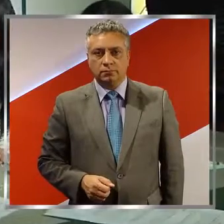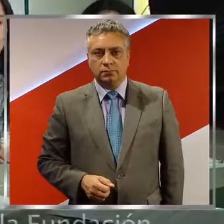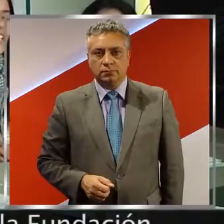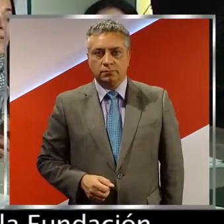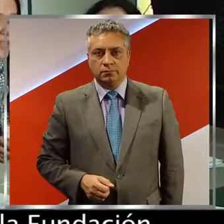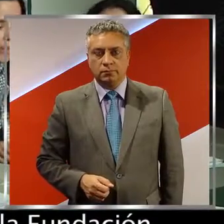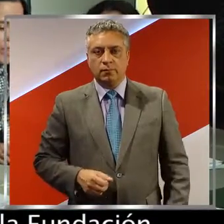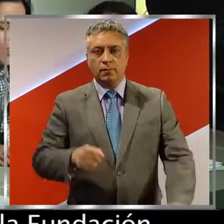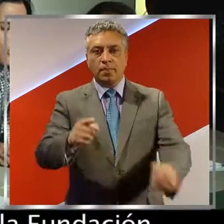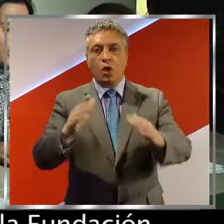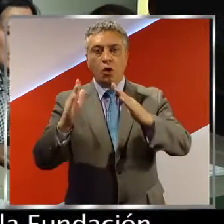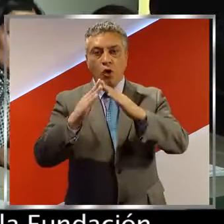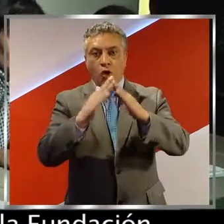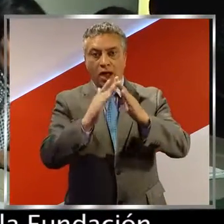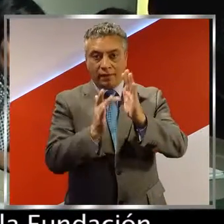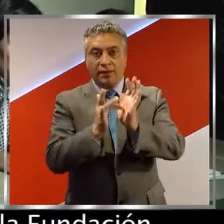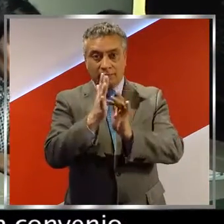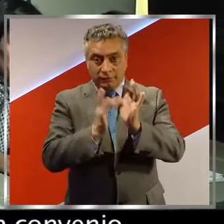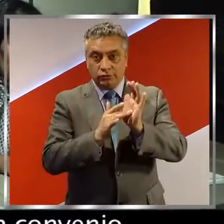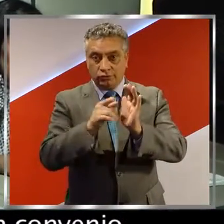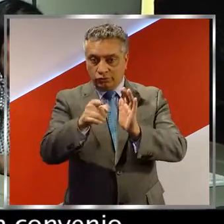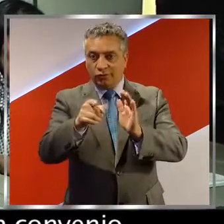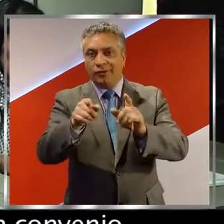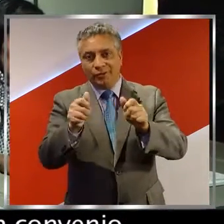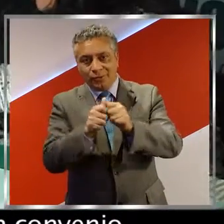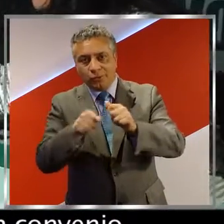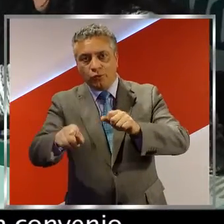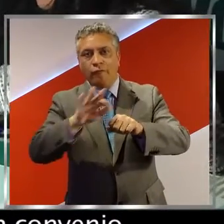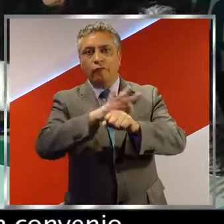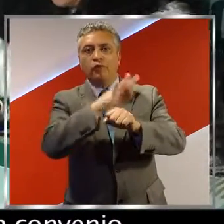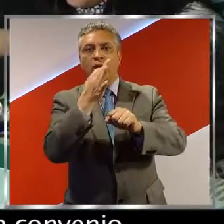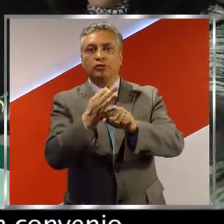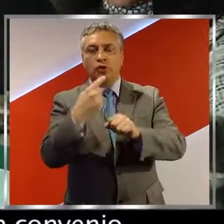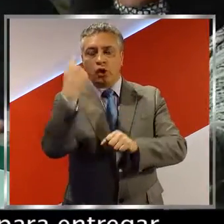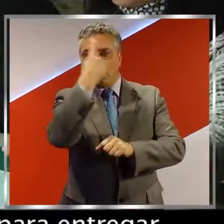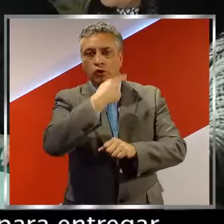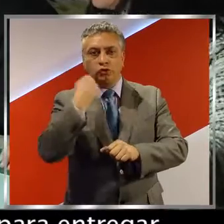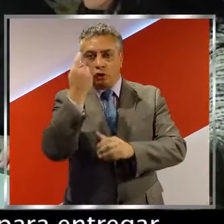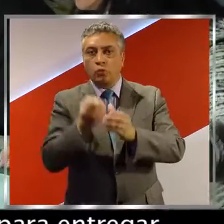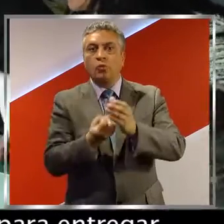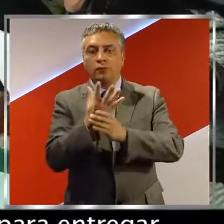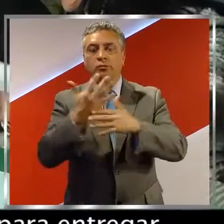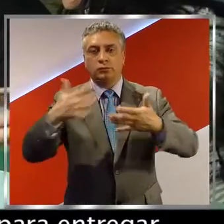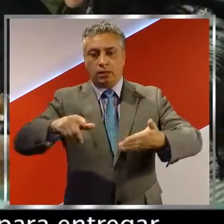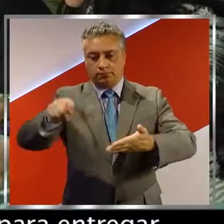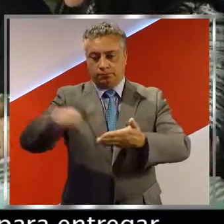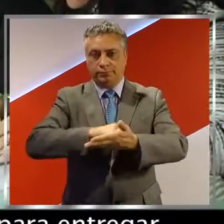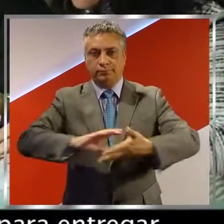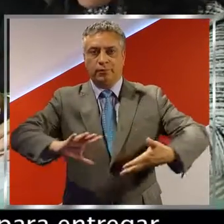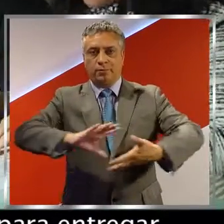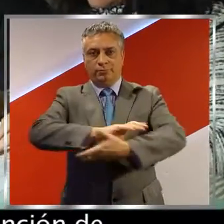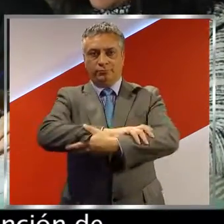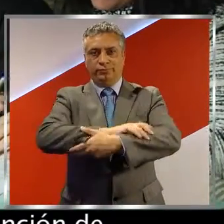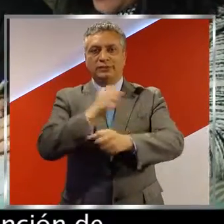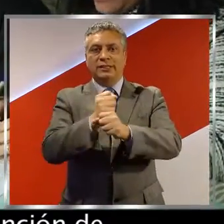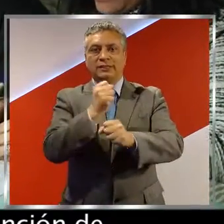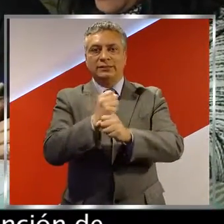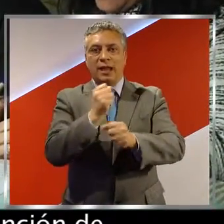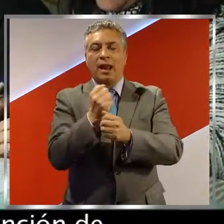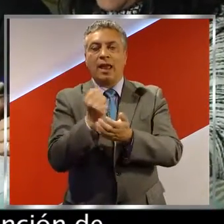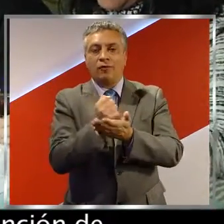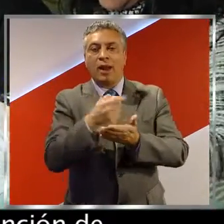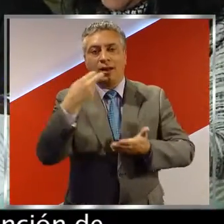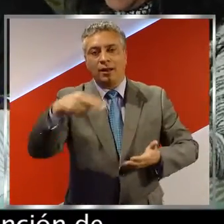El Hogar de Cristo, a través de la Fundación Rostros Nuevos, suscribió un convenio con el Taller Laboral Patagonia para entregar asesoría